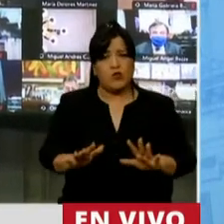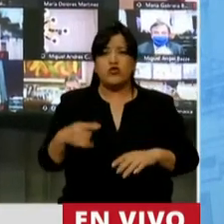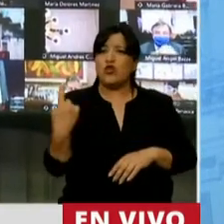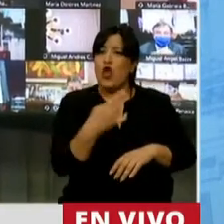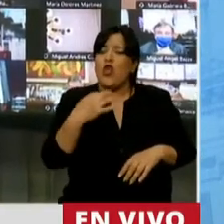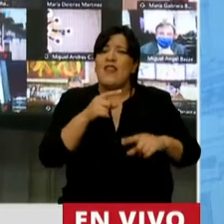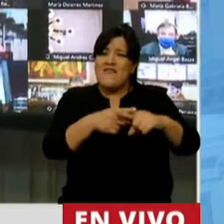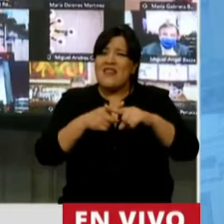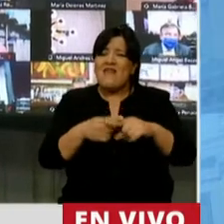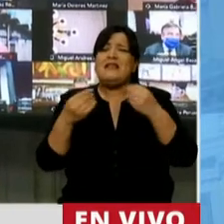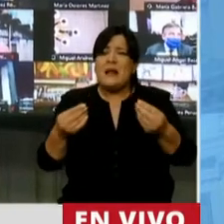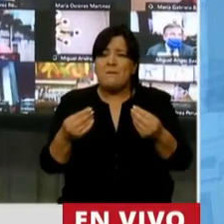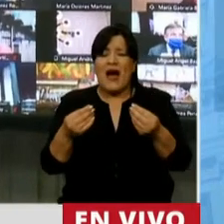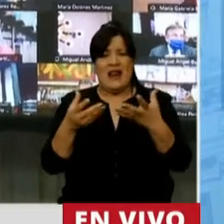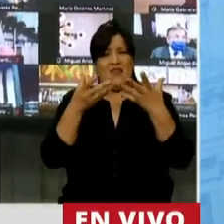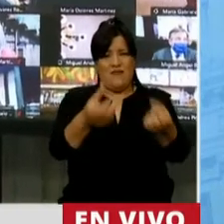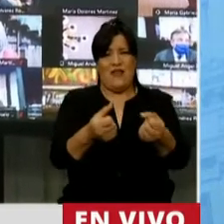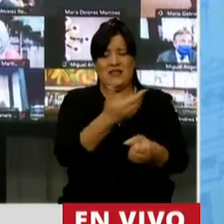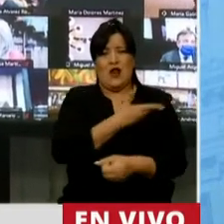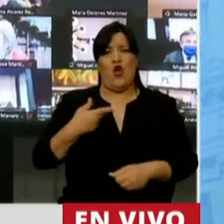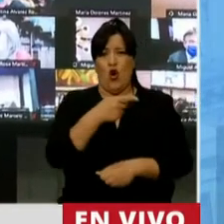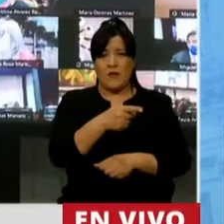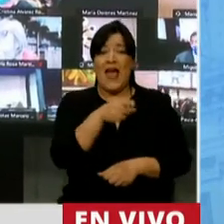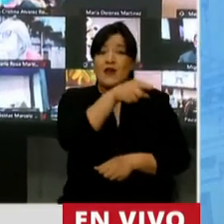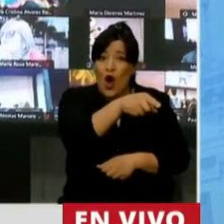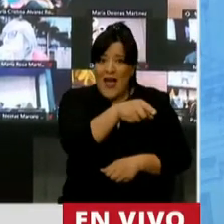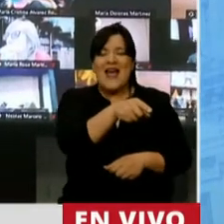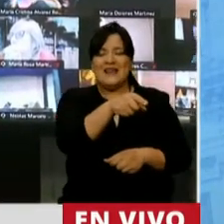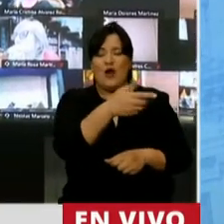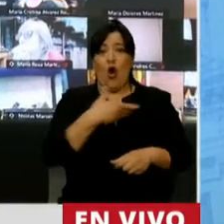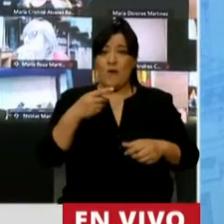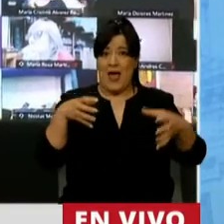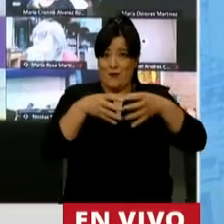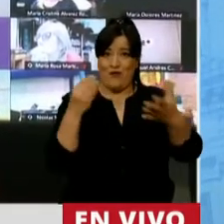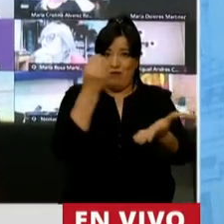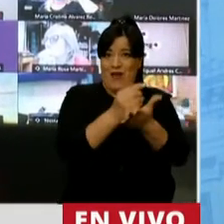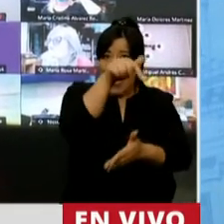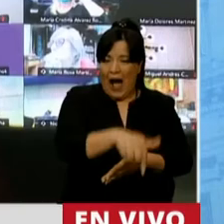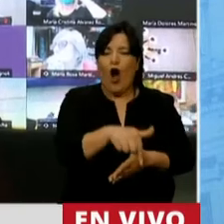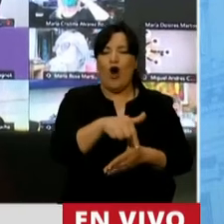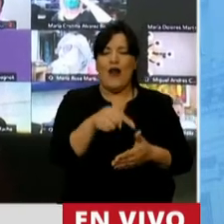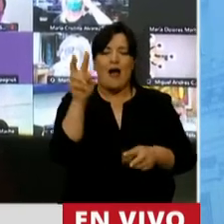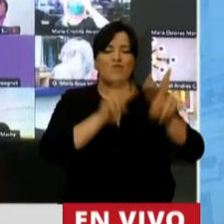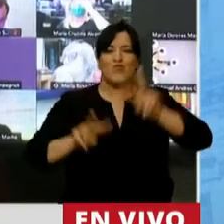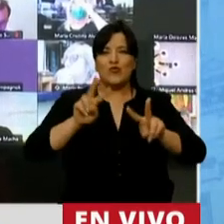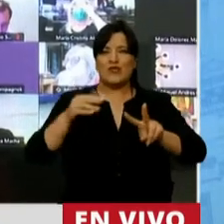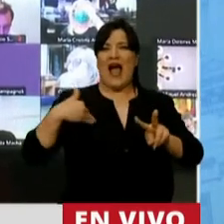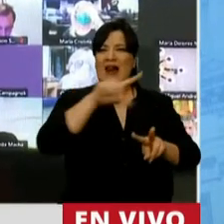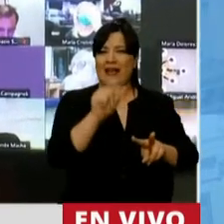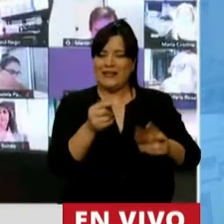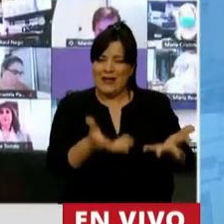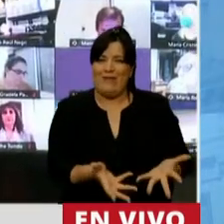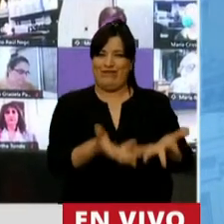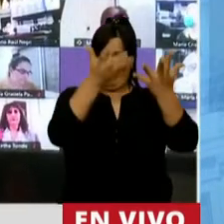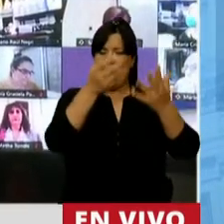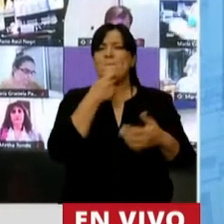dar el debate en defensa de un gobierno que vino justamente a poner a la Argentina de pie. Y que por citar tan solo, señor Presidente, un